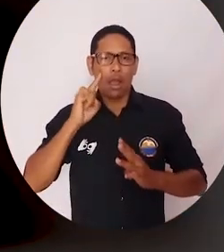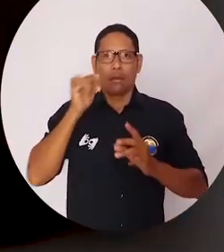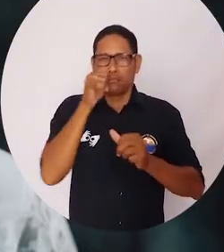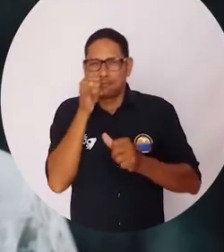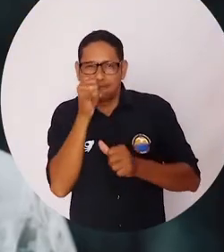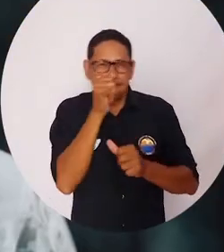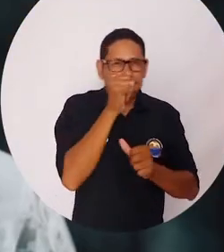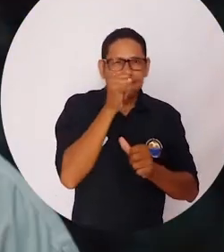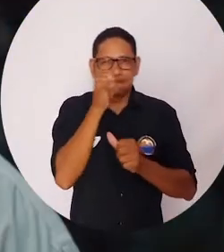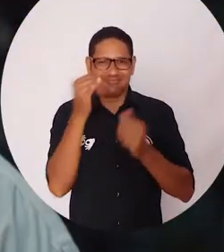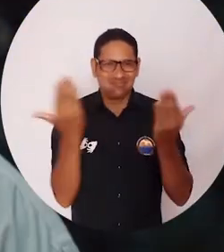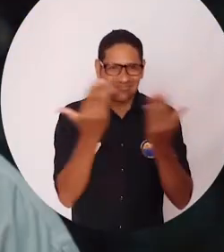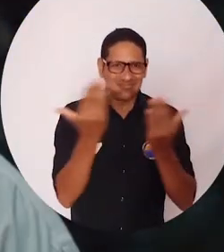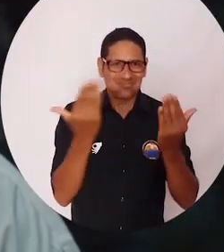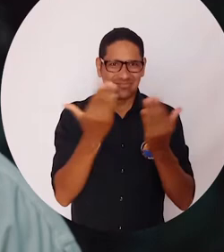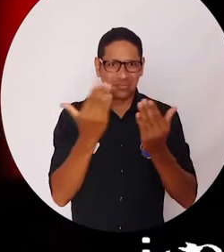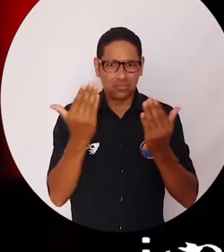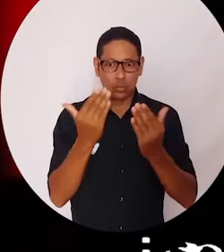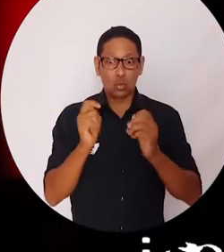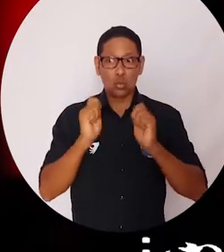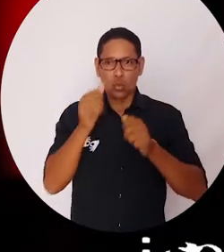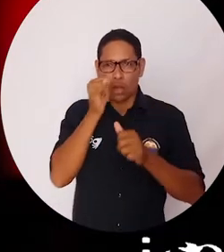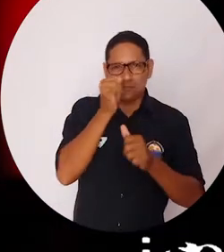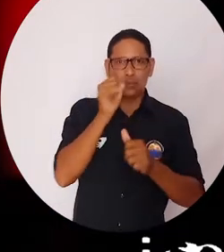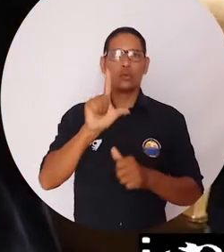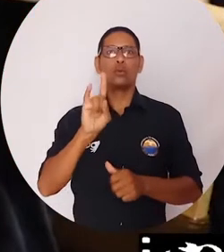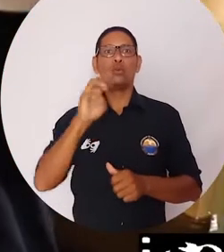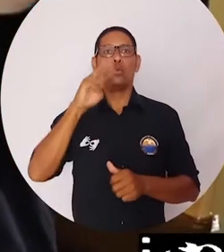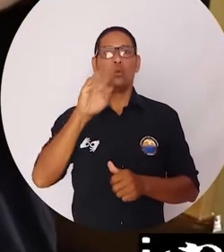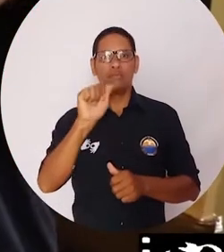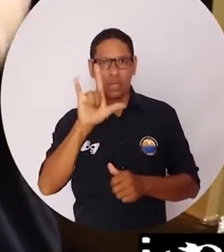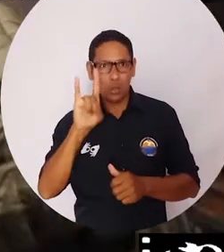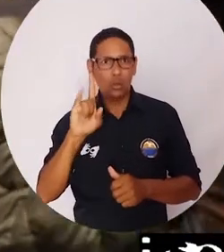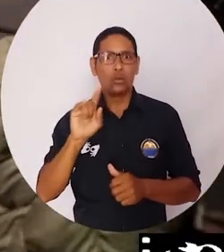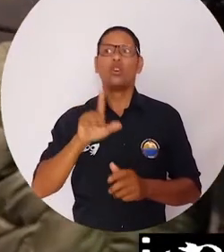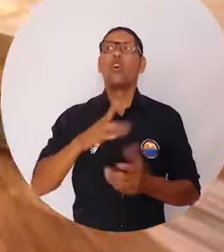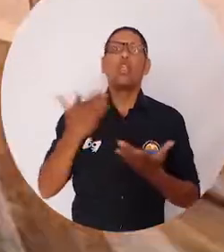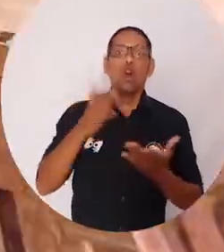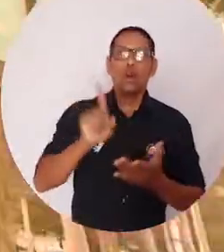cortometraje Lumbalú Agonía a las pantallas del Festival de Cine de Chicago en Estados Unidos.